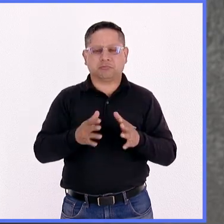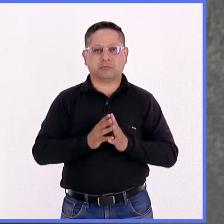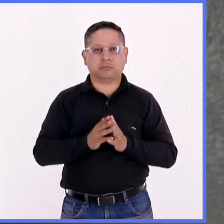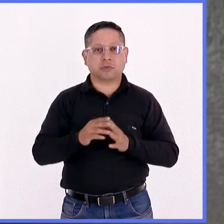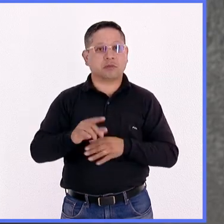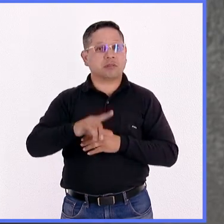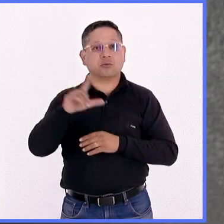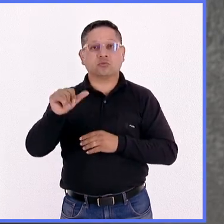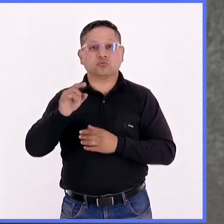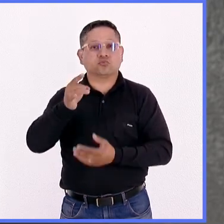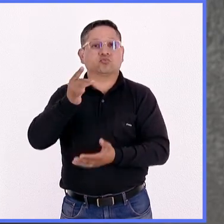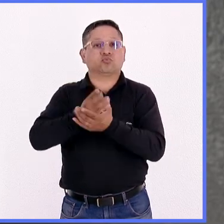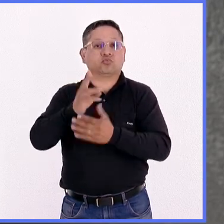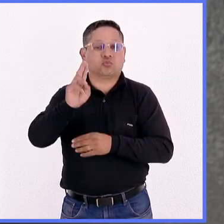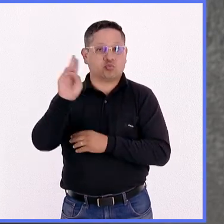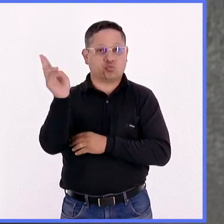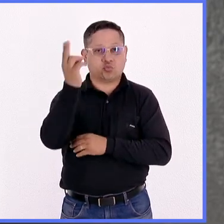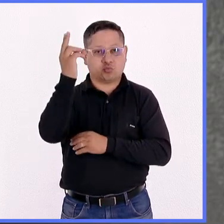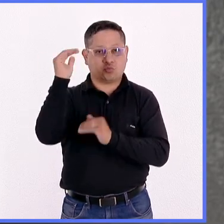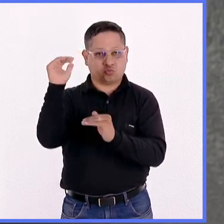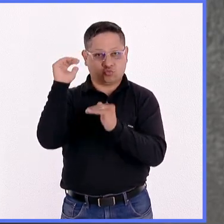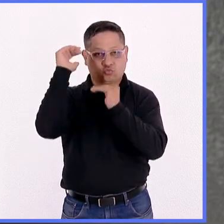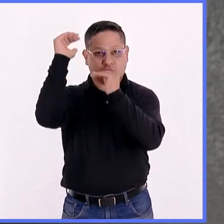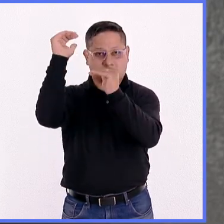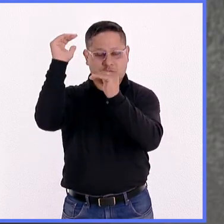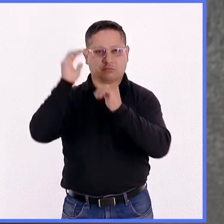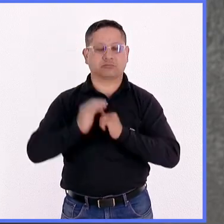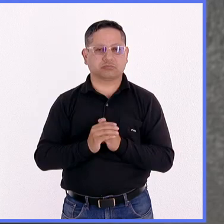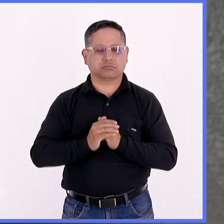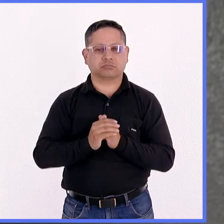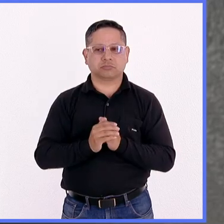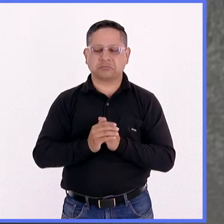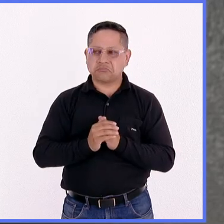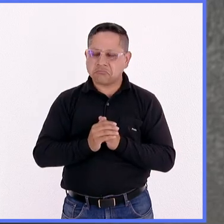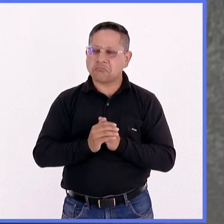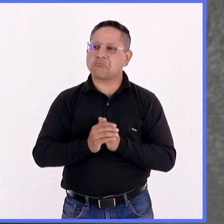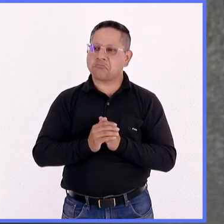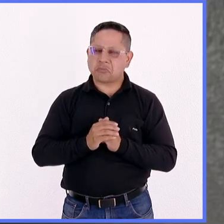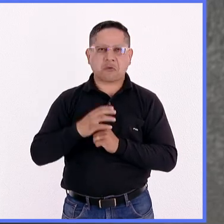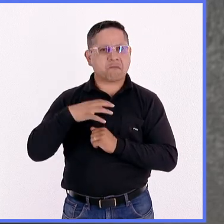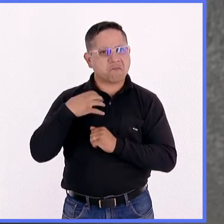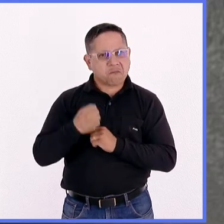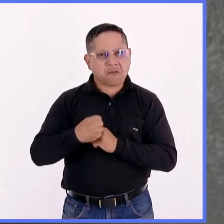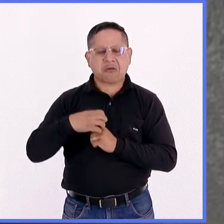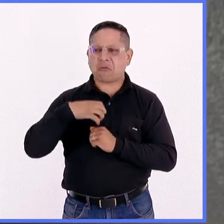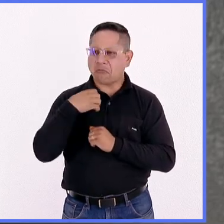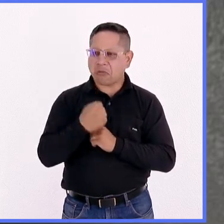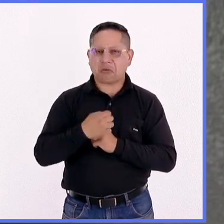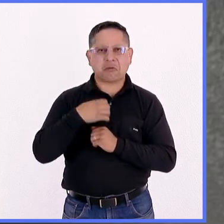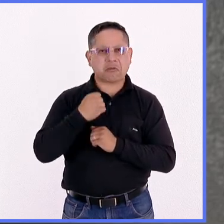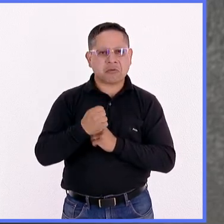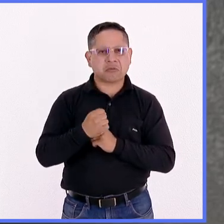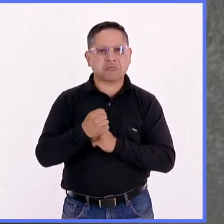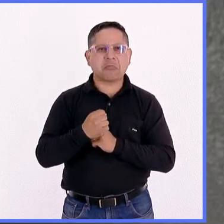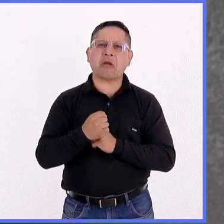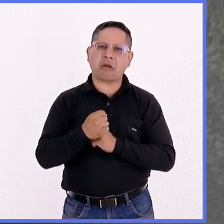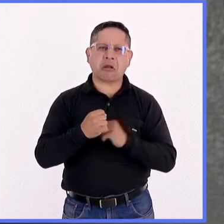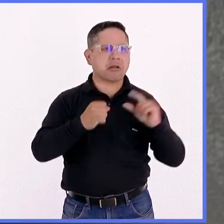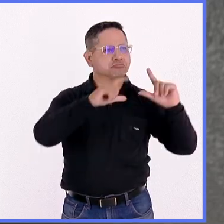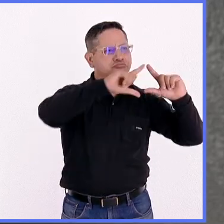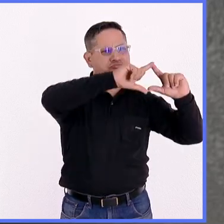universitario a nivel superior. Después, como vimos que el esfuerzo era similar, lo llevamos a nacional.